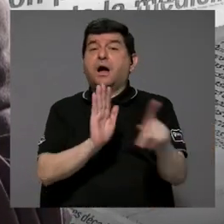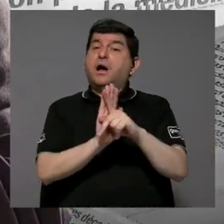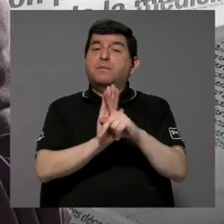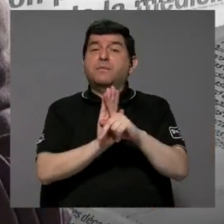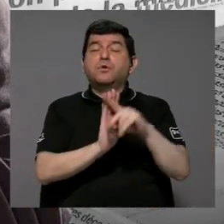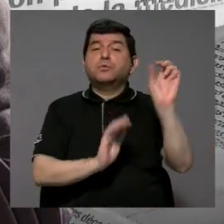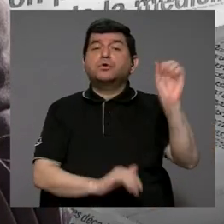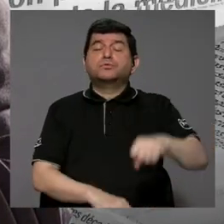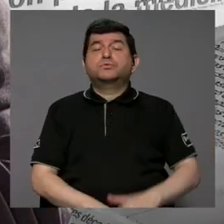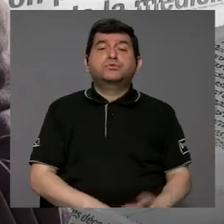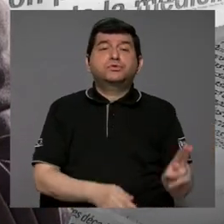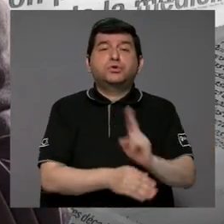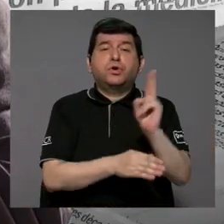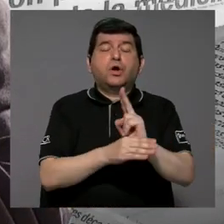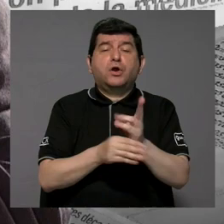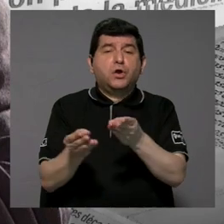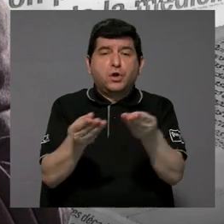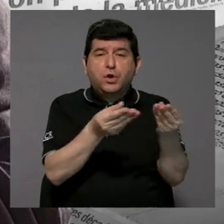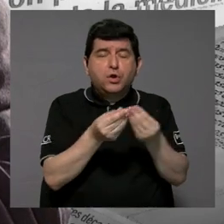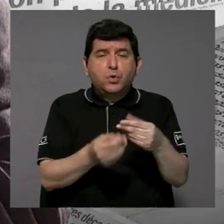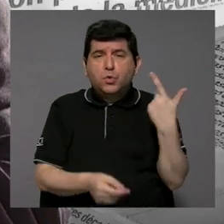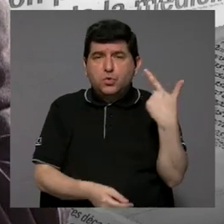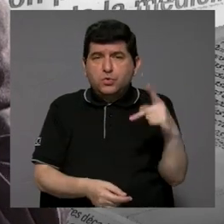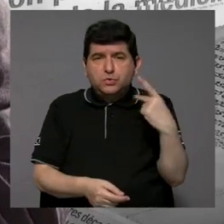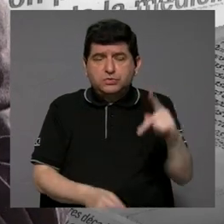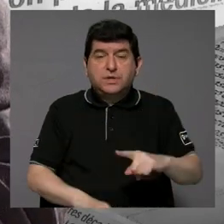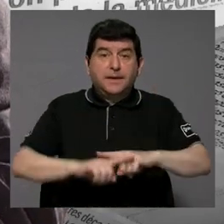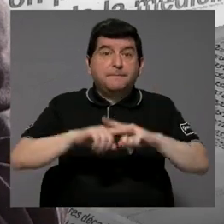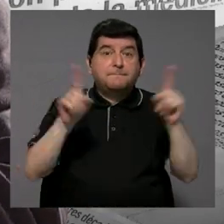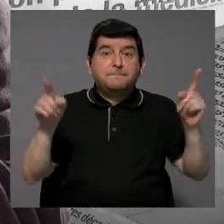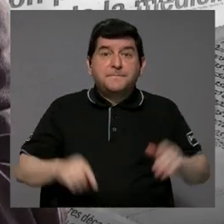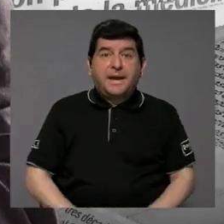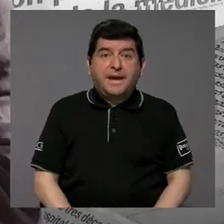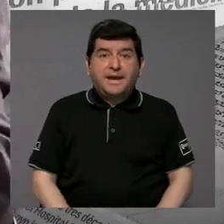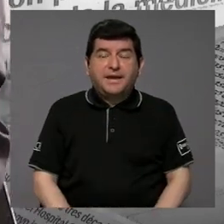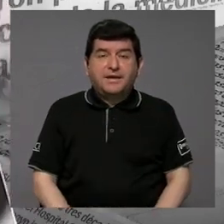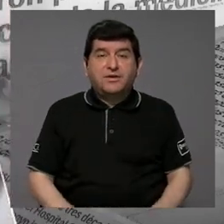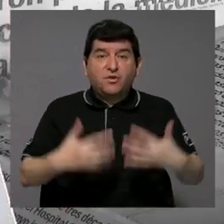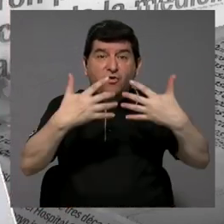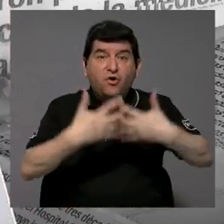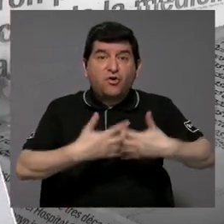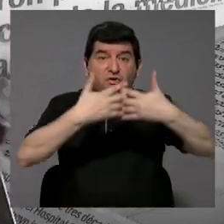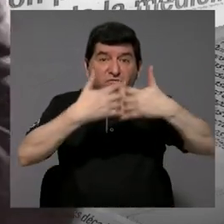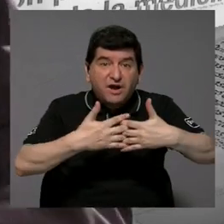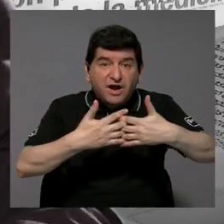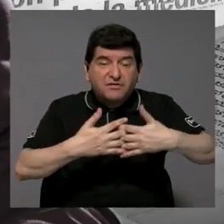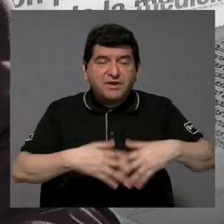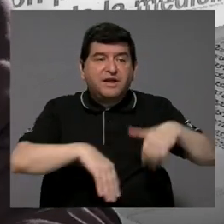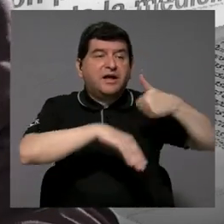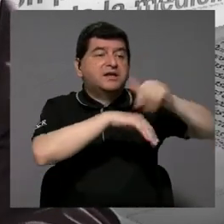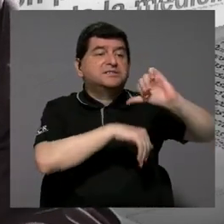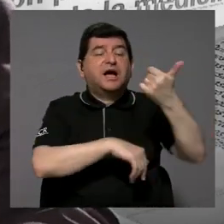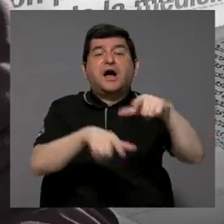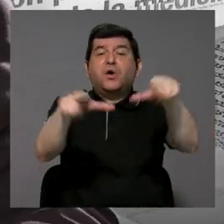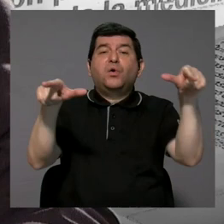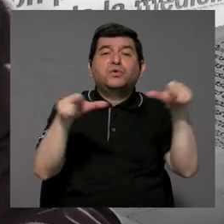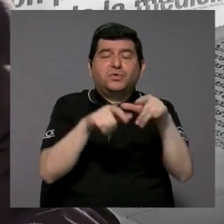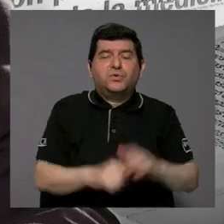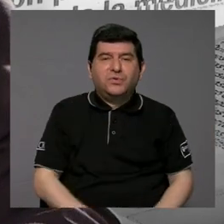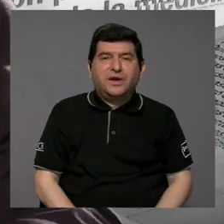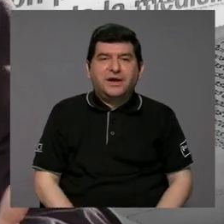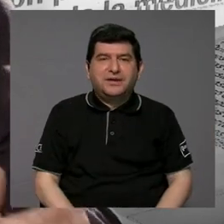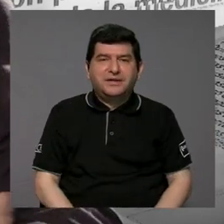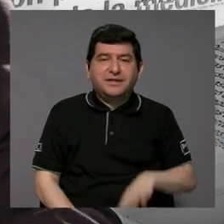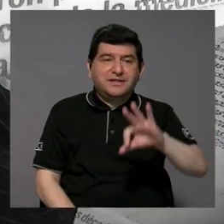el uso de ciertas sustancias muy peligrosas, pero trasladan las fábricas de ellos a otros lugares para hacer una